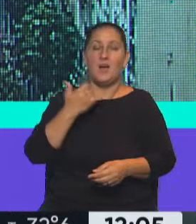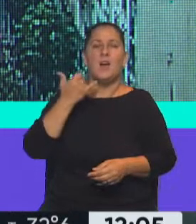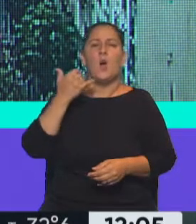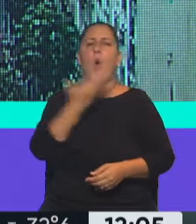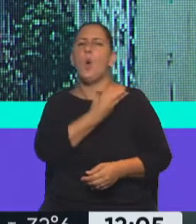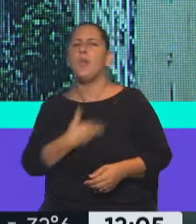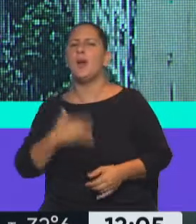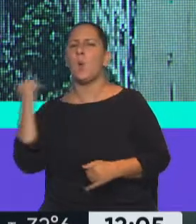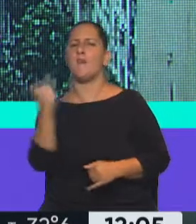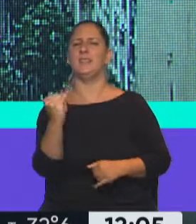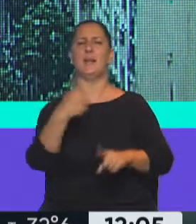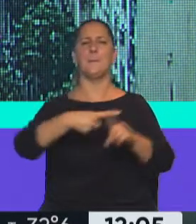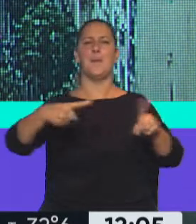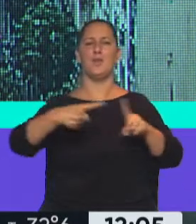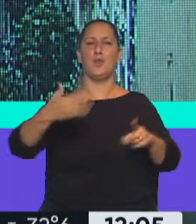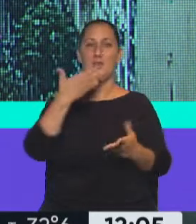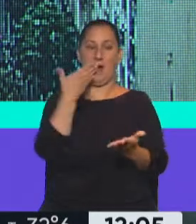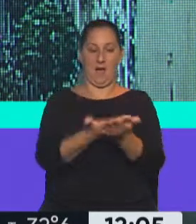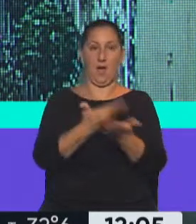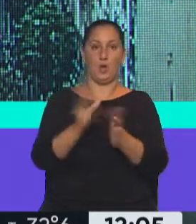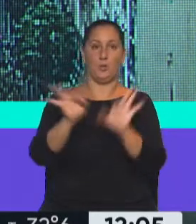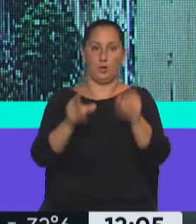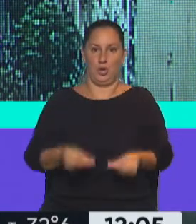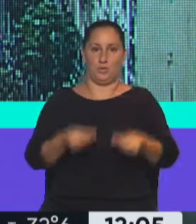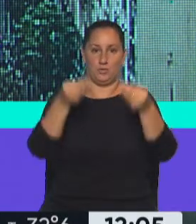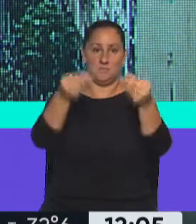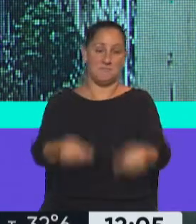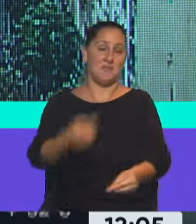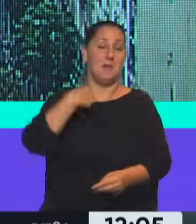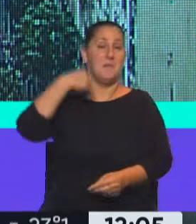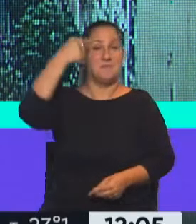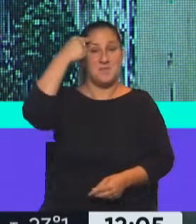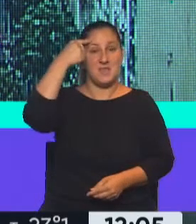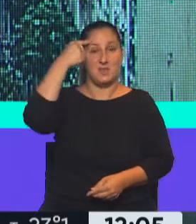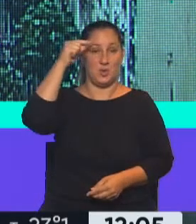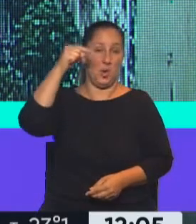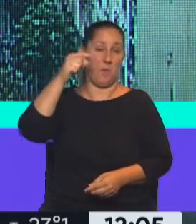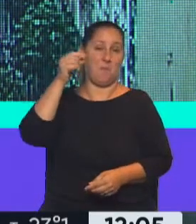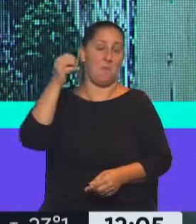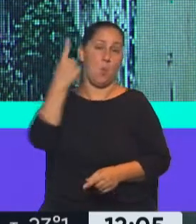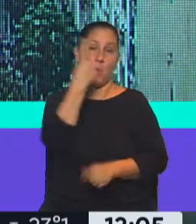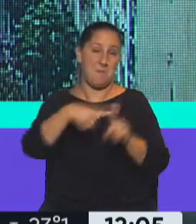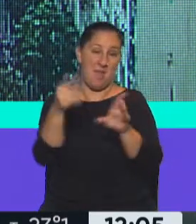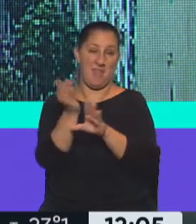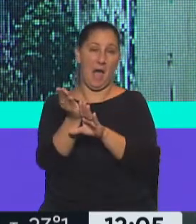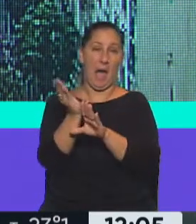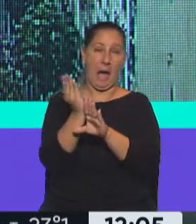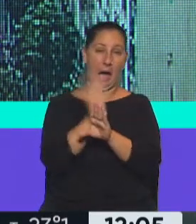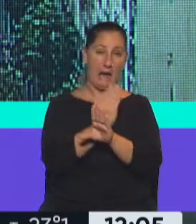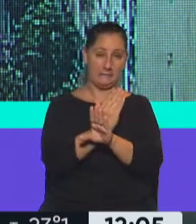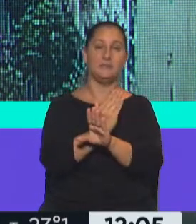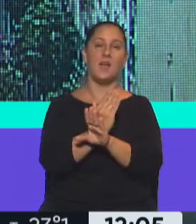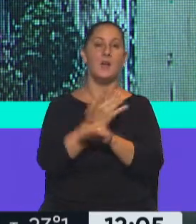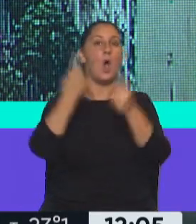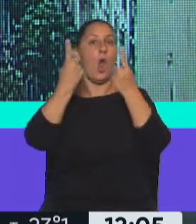en horas del mediodía, así que es muy posible que antes que finalice esta edición podamos tener la